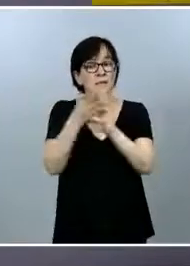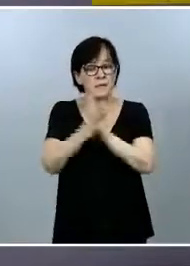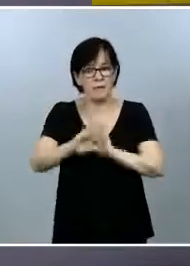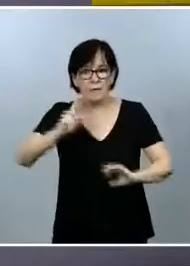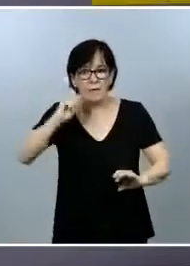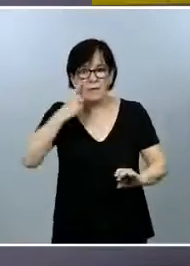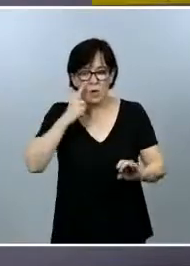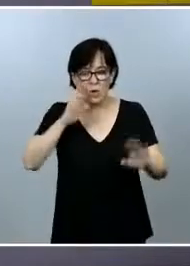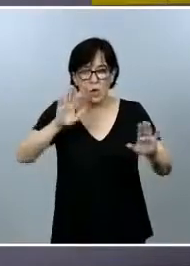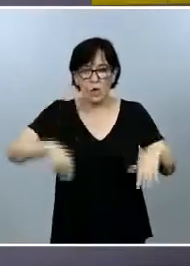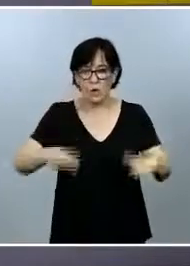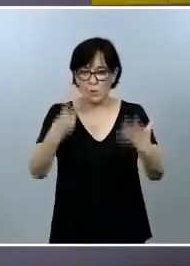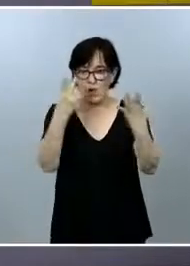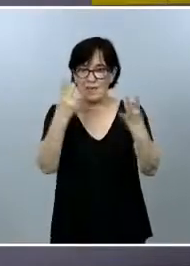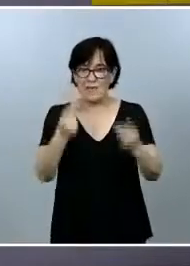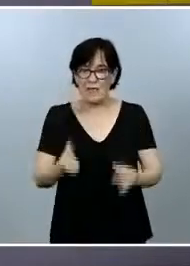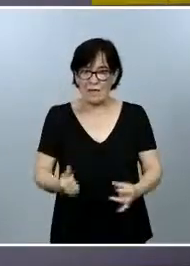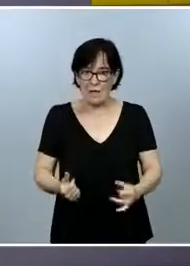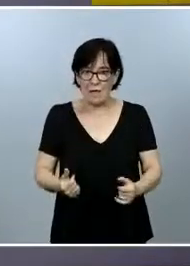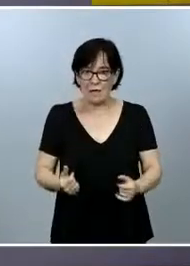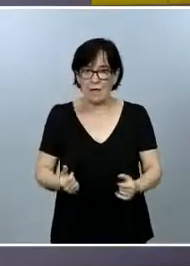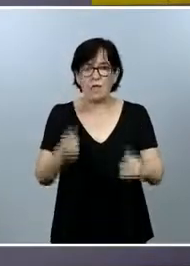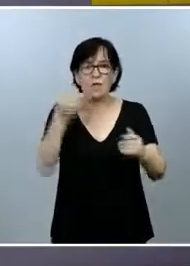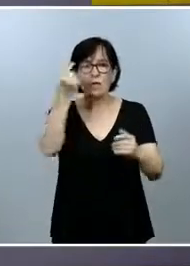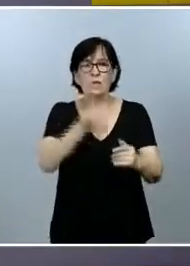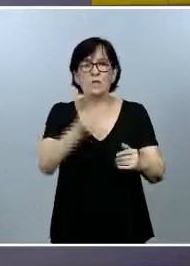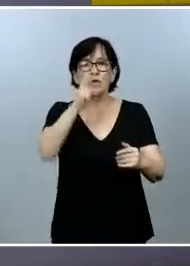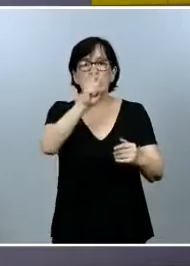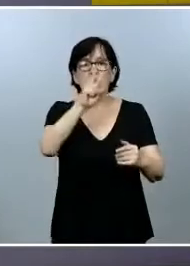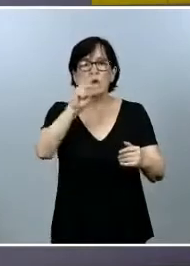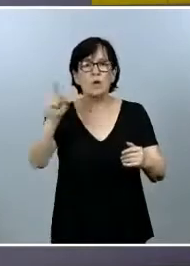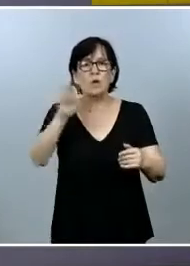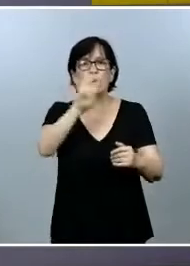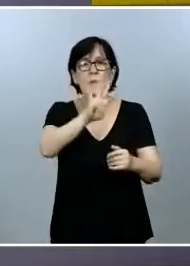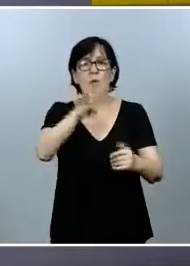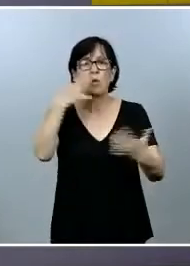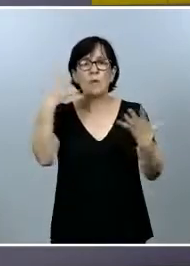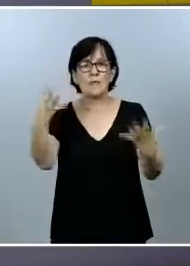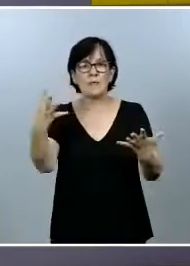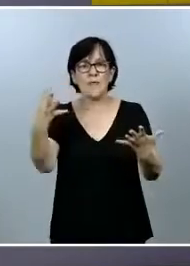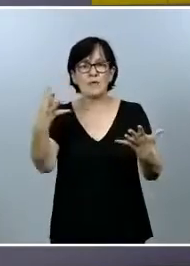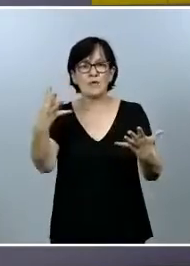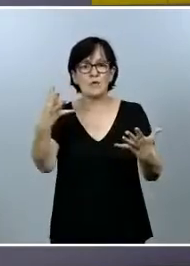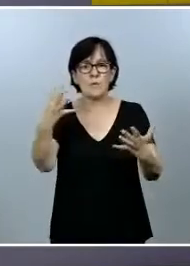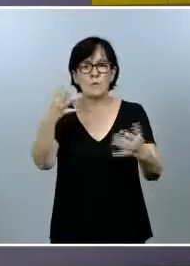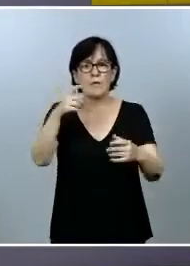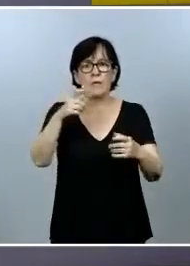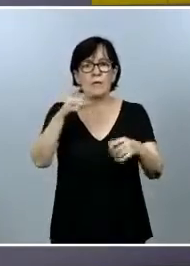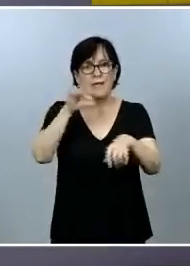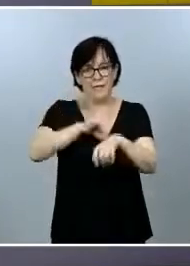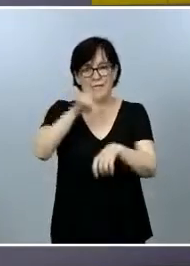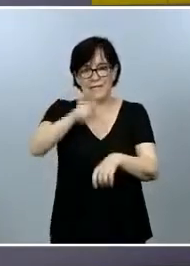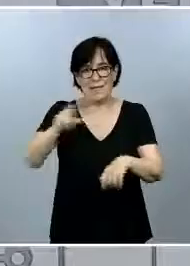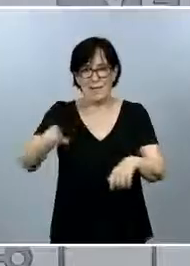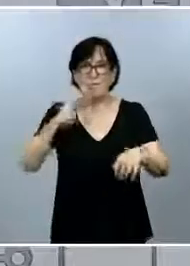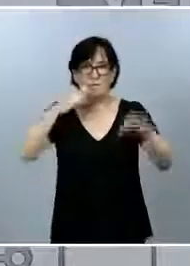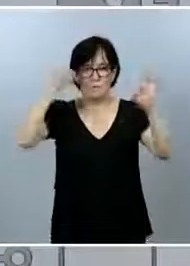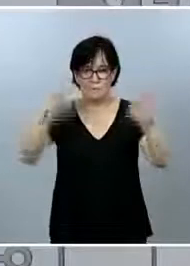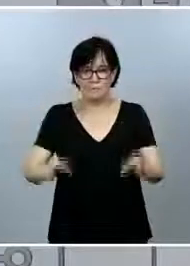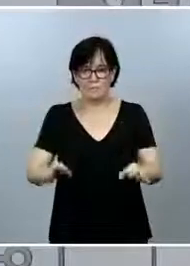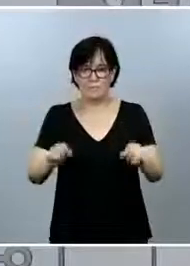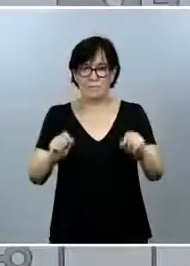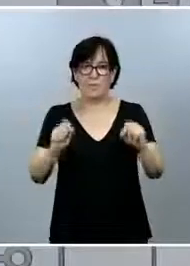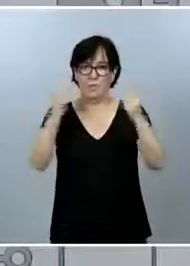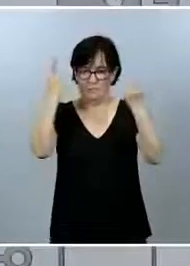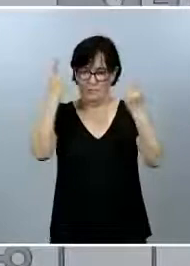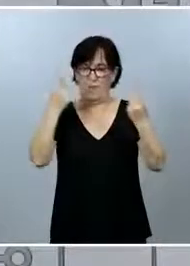en los últimos siete días un total de 249 casos confirmados en